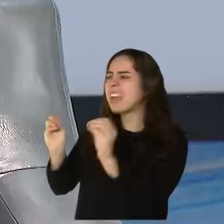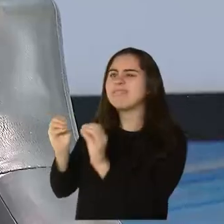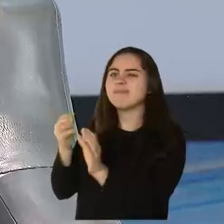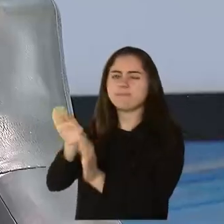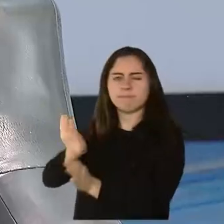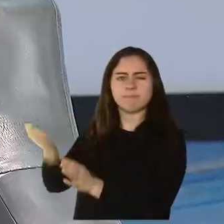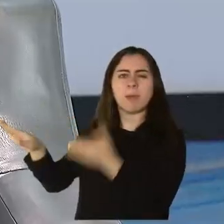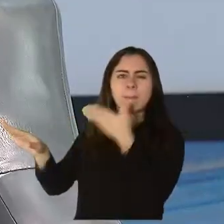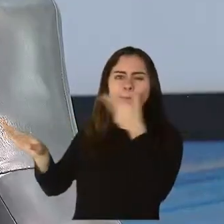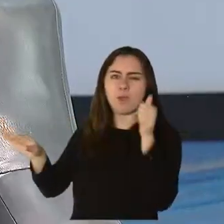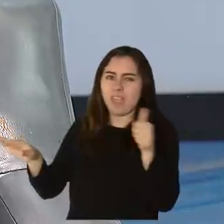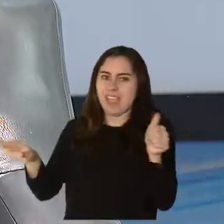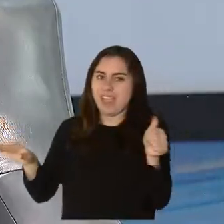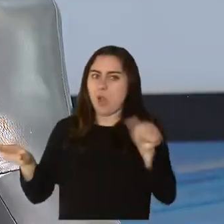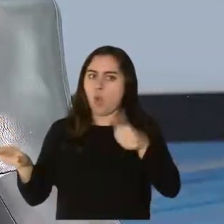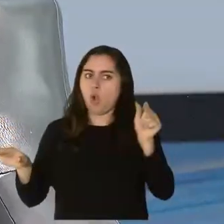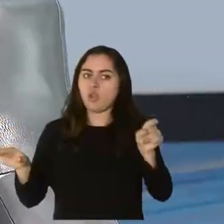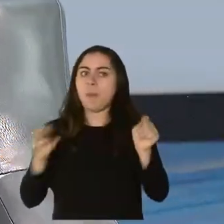a complicaciones.